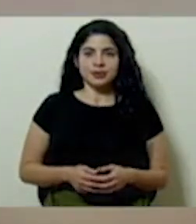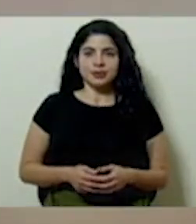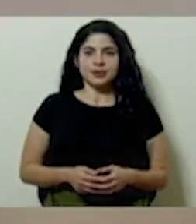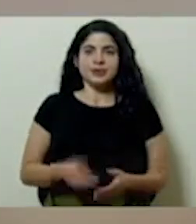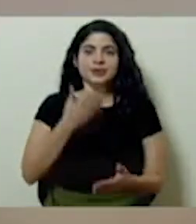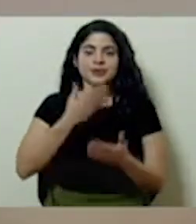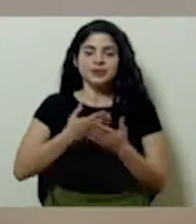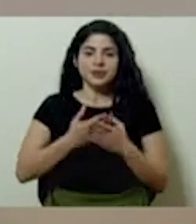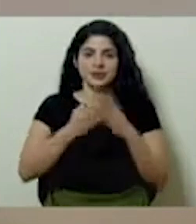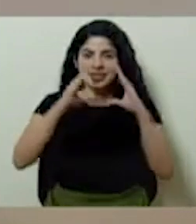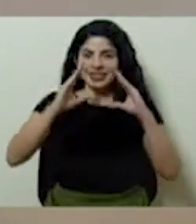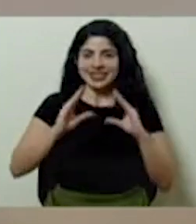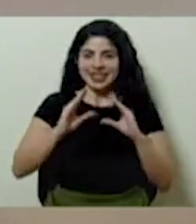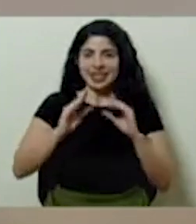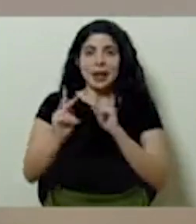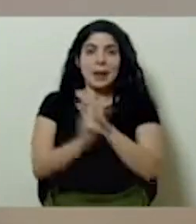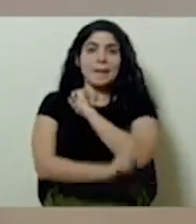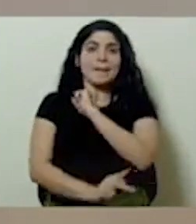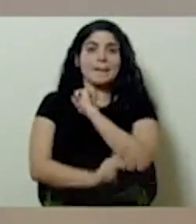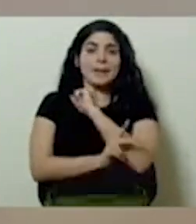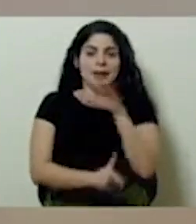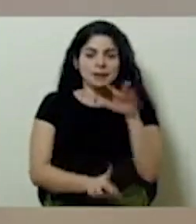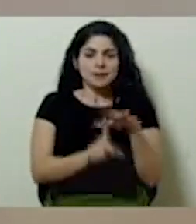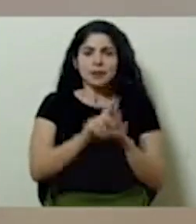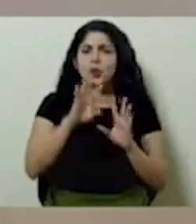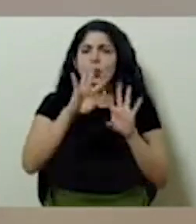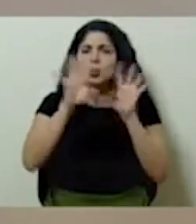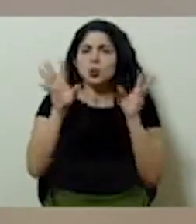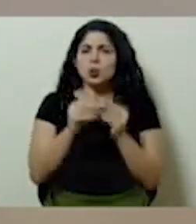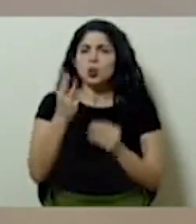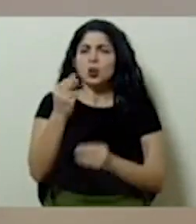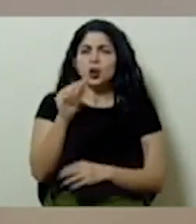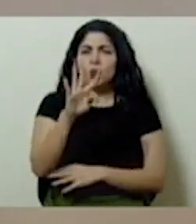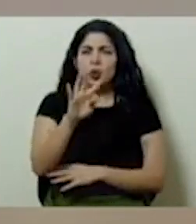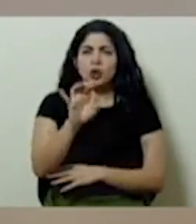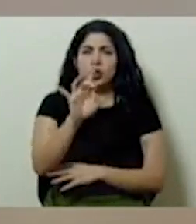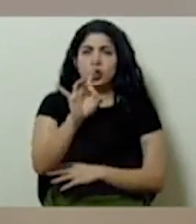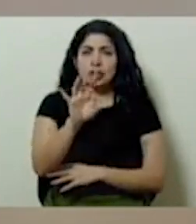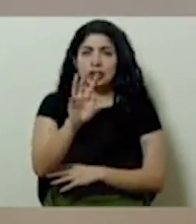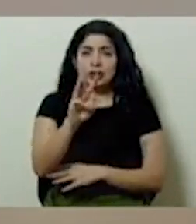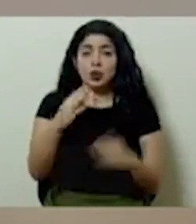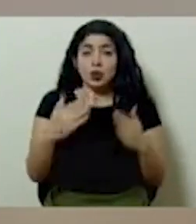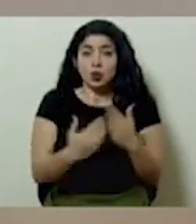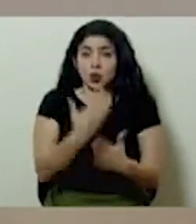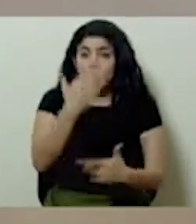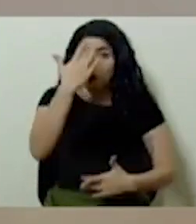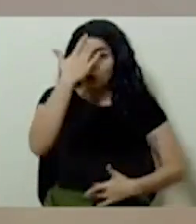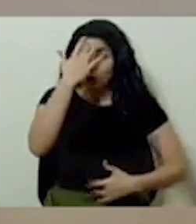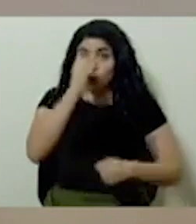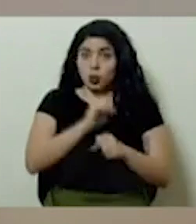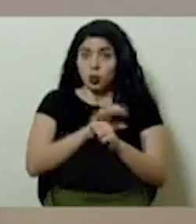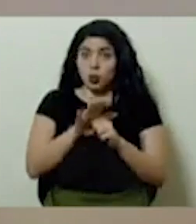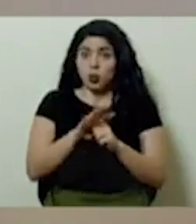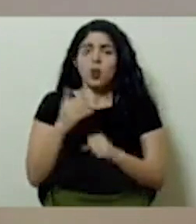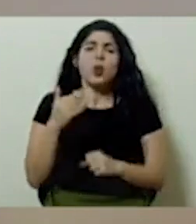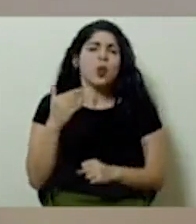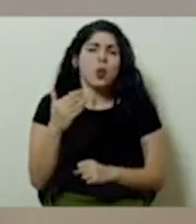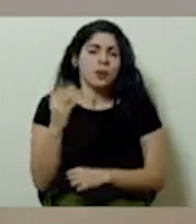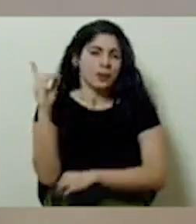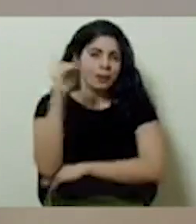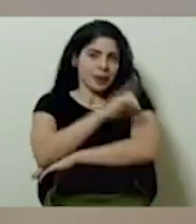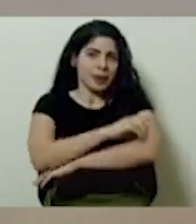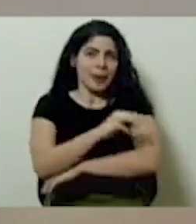Buenas tardes. El país registró un total de 486 casos nuevos de COVID-19 para el día